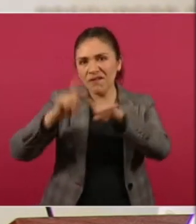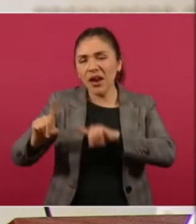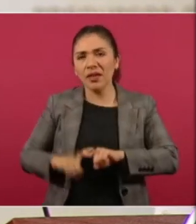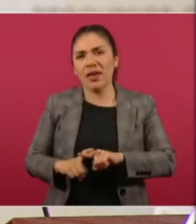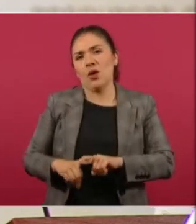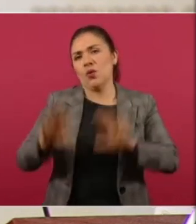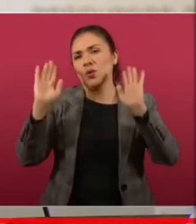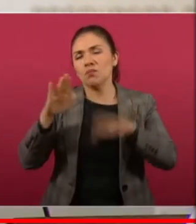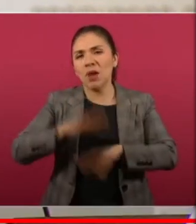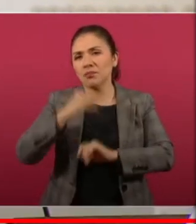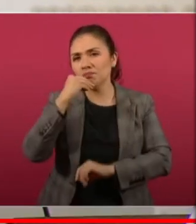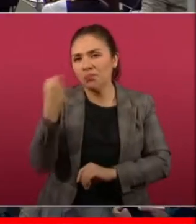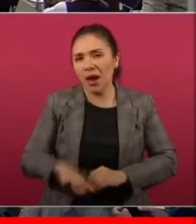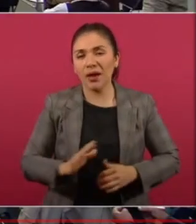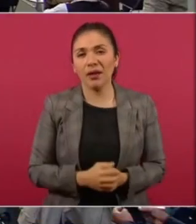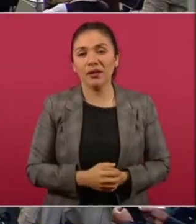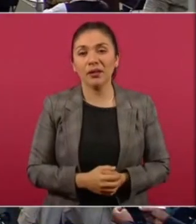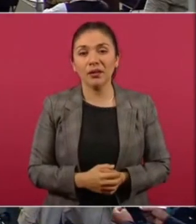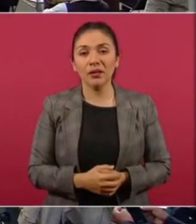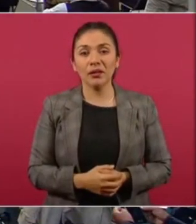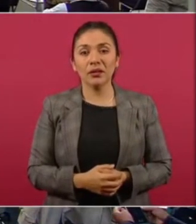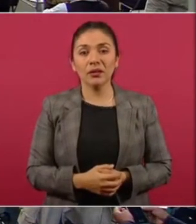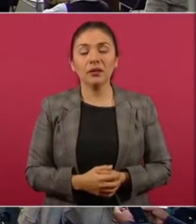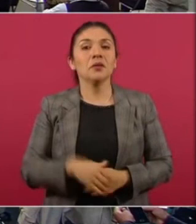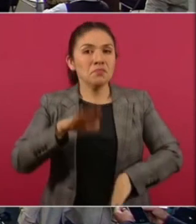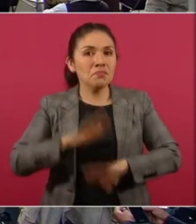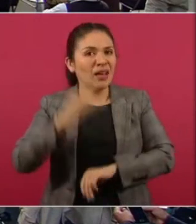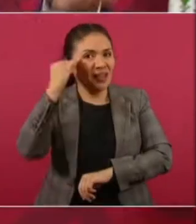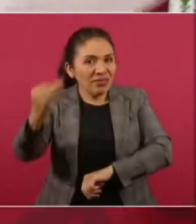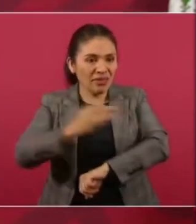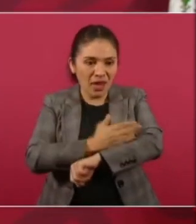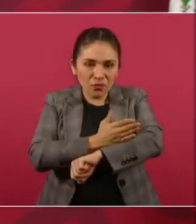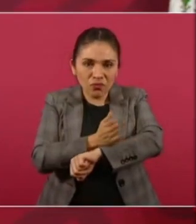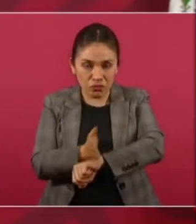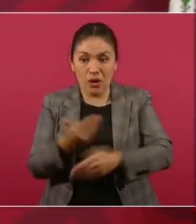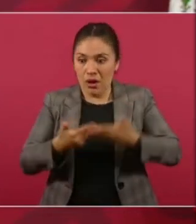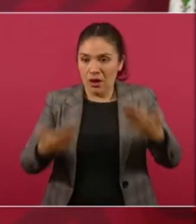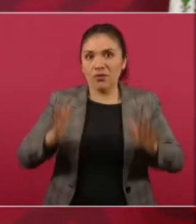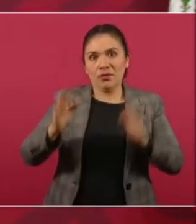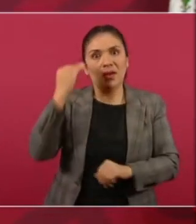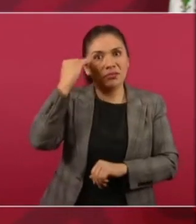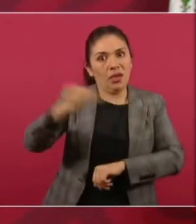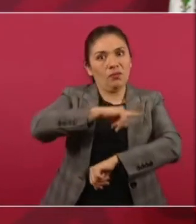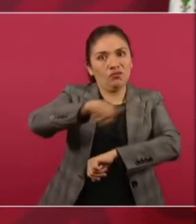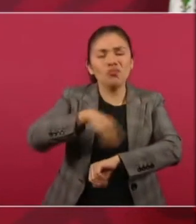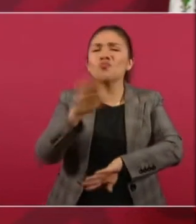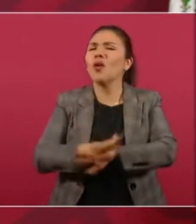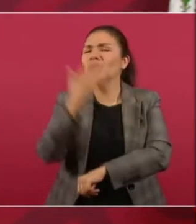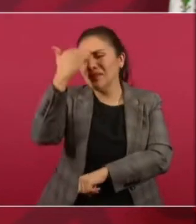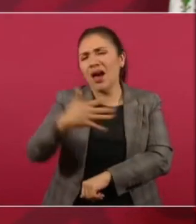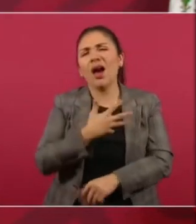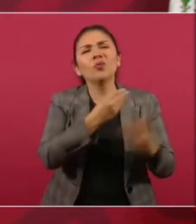lleváramos también más tiempo, aunque ya es bastante. Porque hay muchísimas cosas.